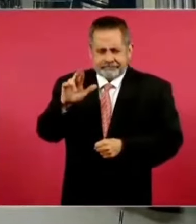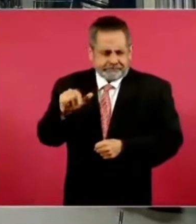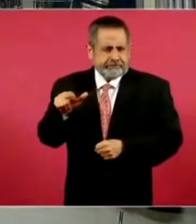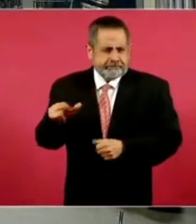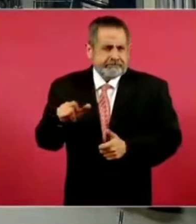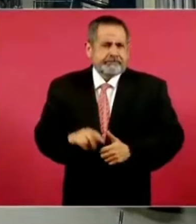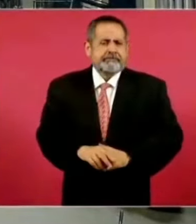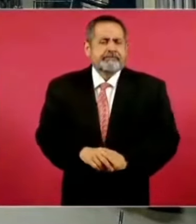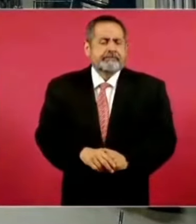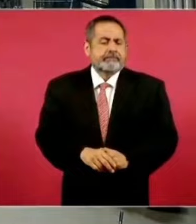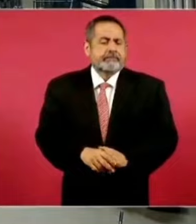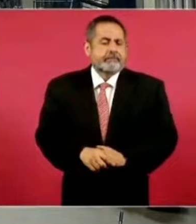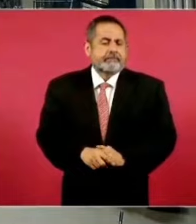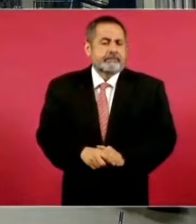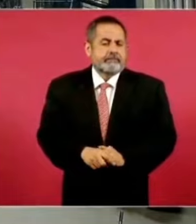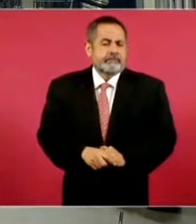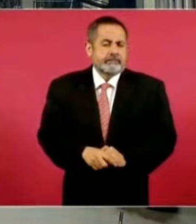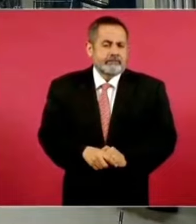Sí,